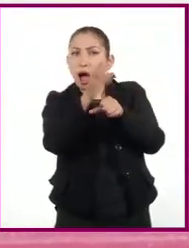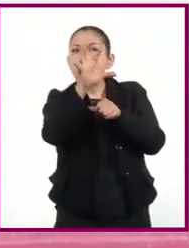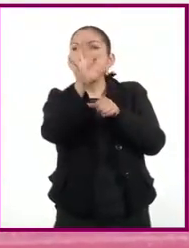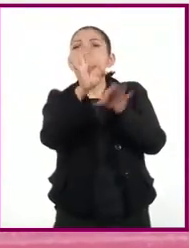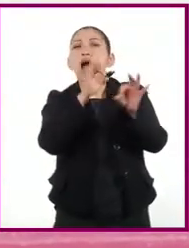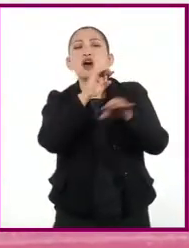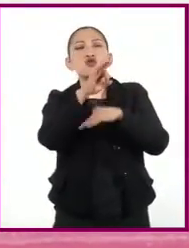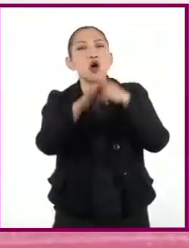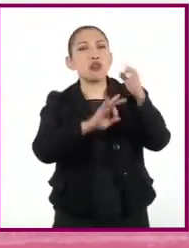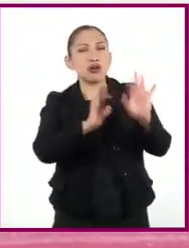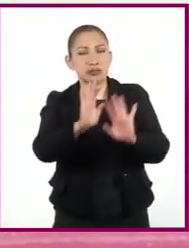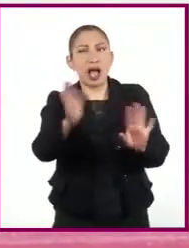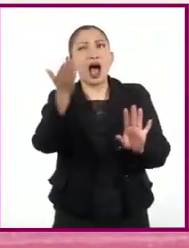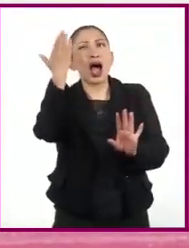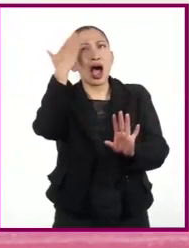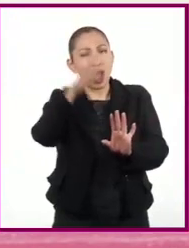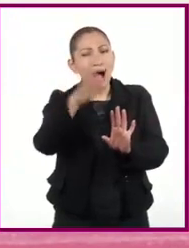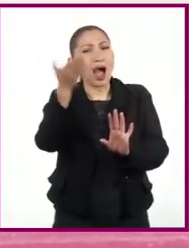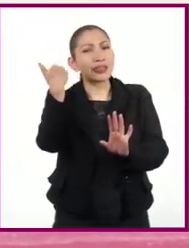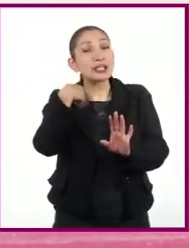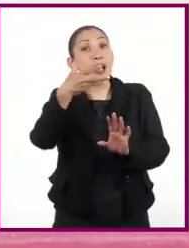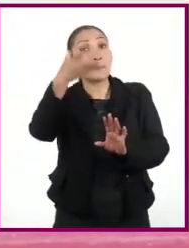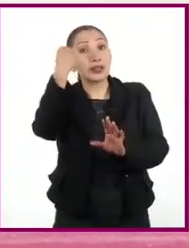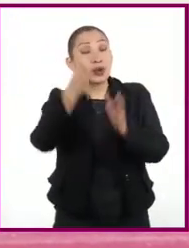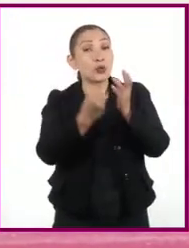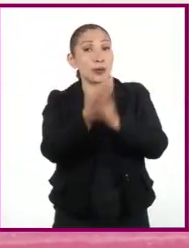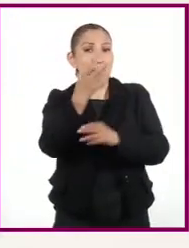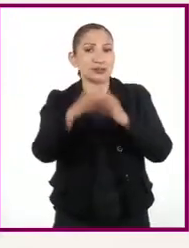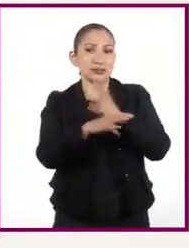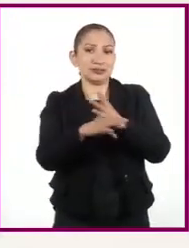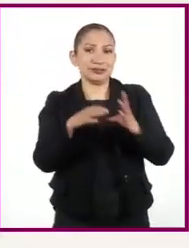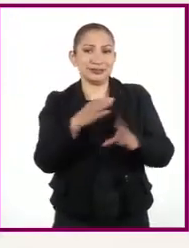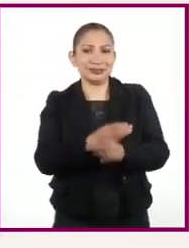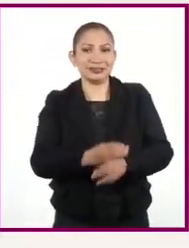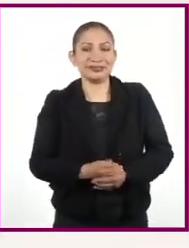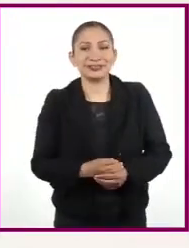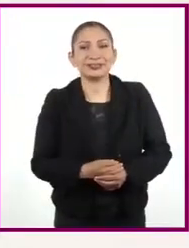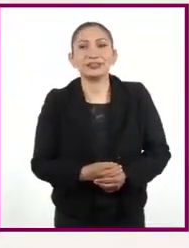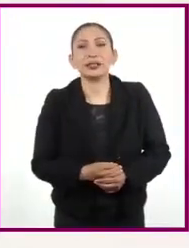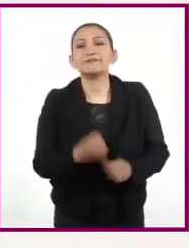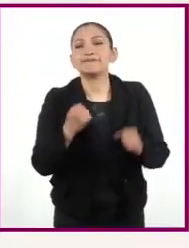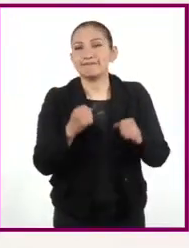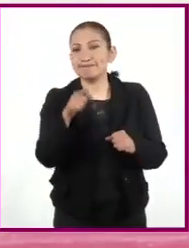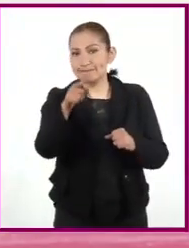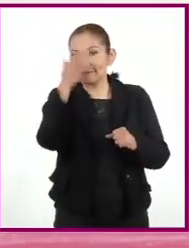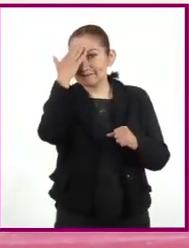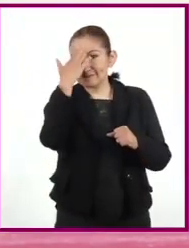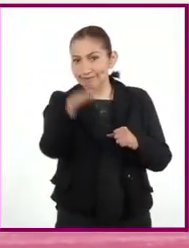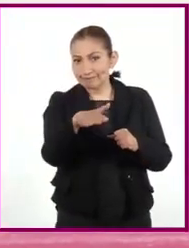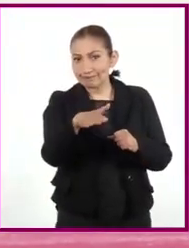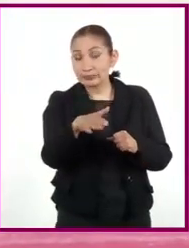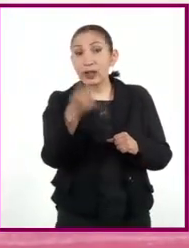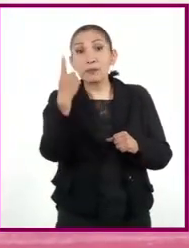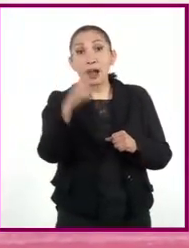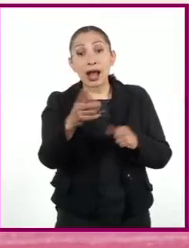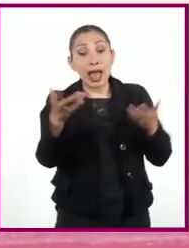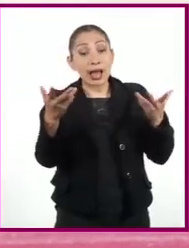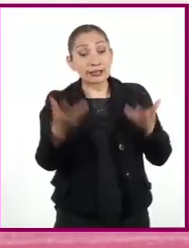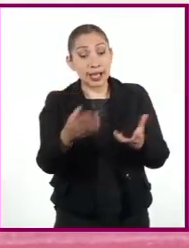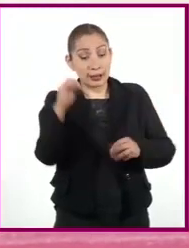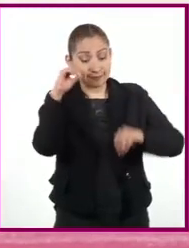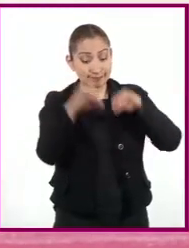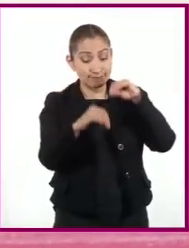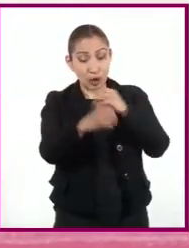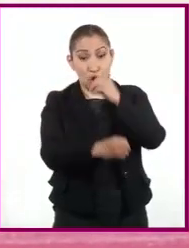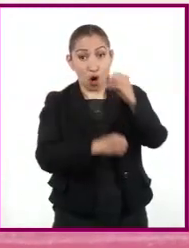todo aquello que ya conocen y adquirir nuevos conocimientos. Han de saber qué. Para construir una